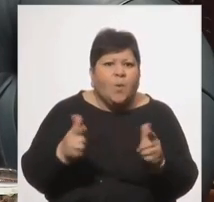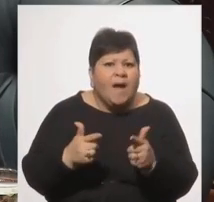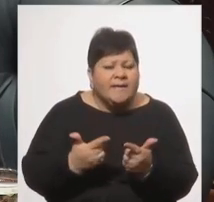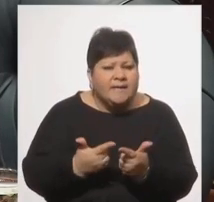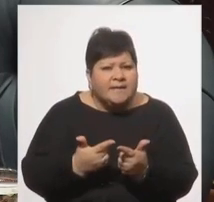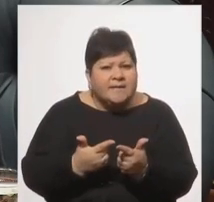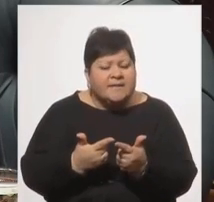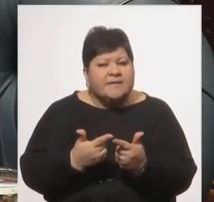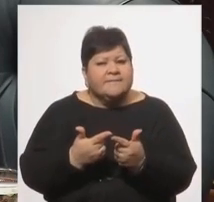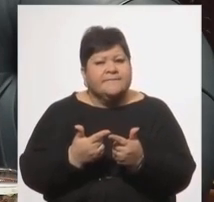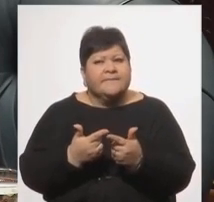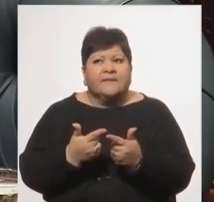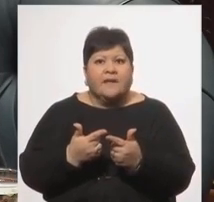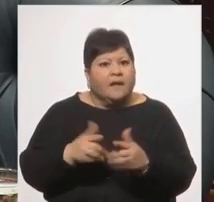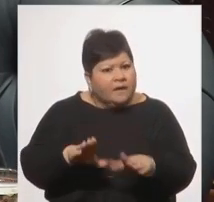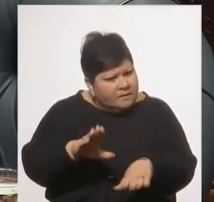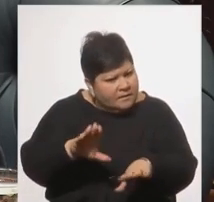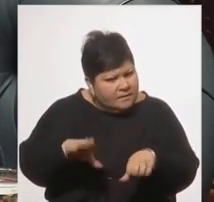hacernos cargo de los desastres.